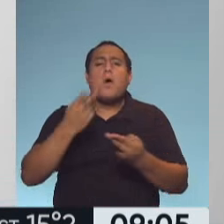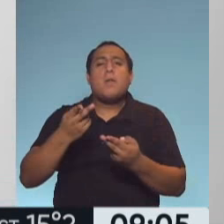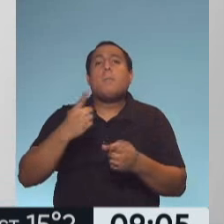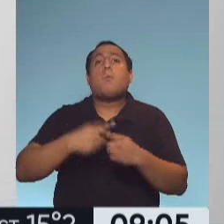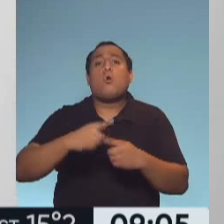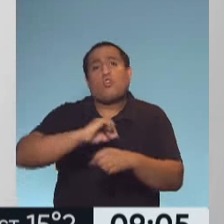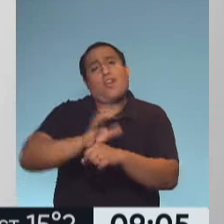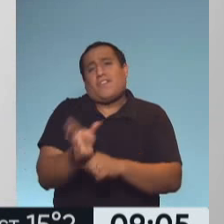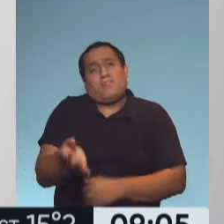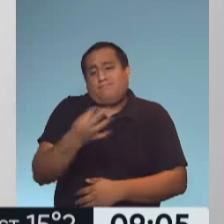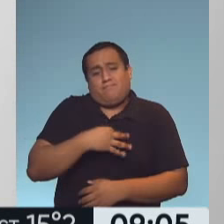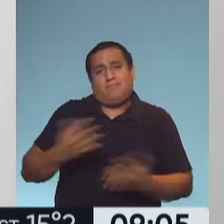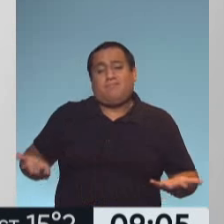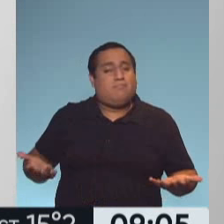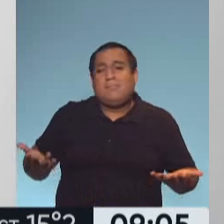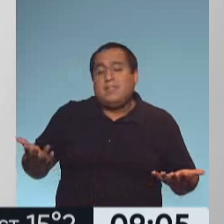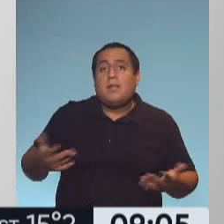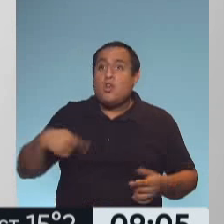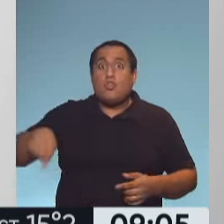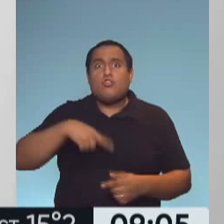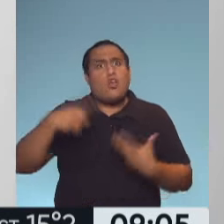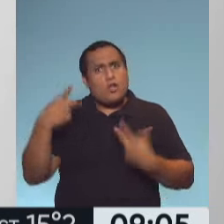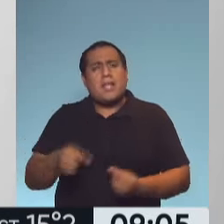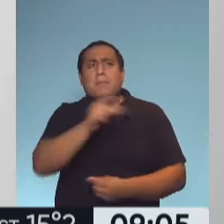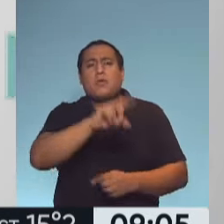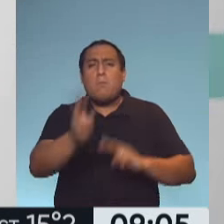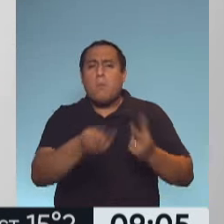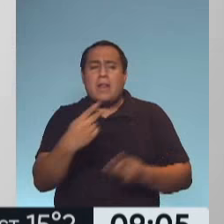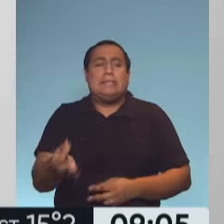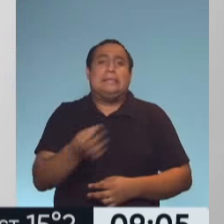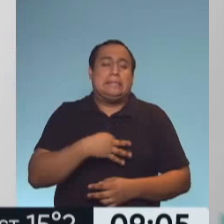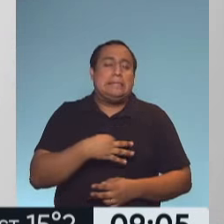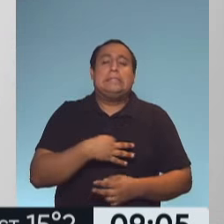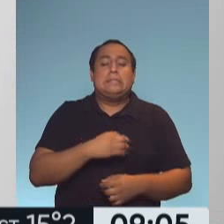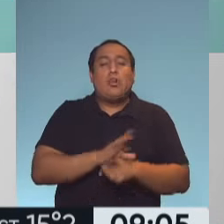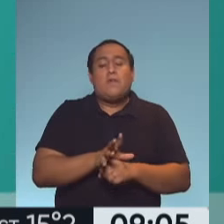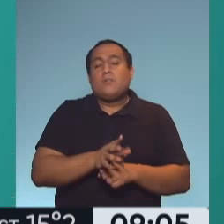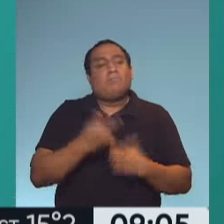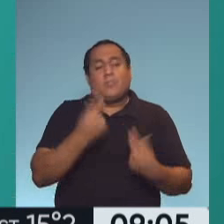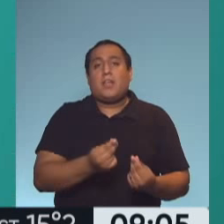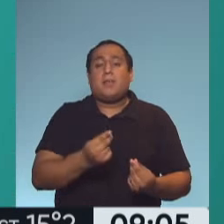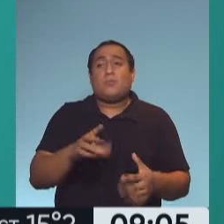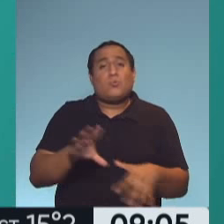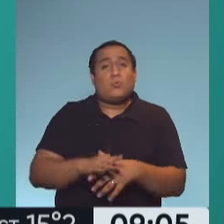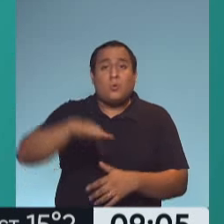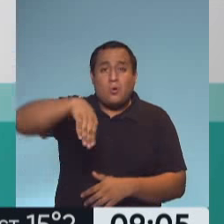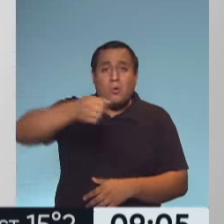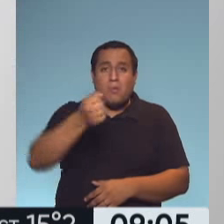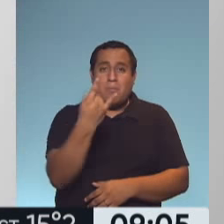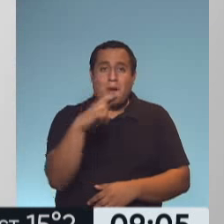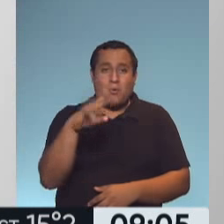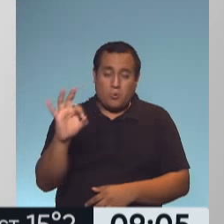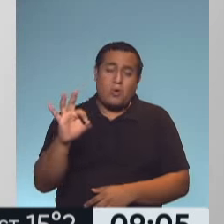que tenemos que tratar de evitar, la muerte por el COVID. En el caso de Mauro, y aprovecho para mandarle un saludo muy grande a su familia,